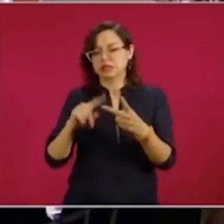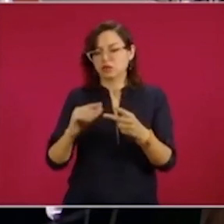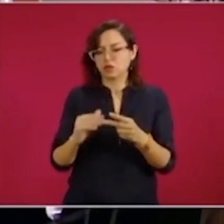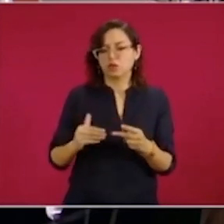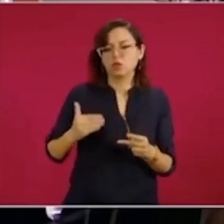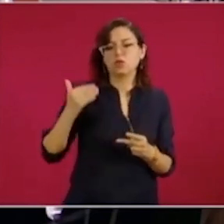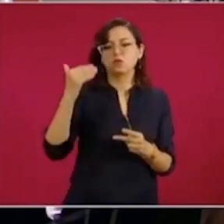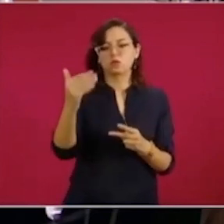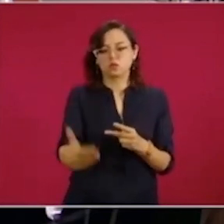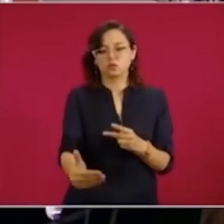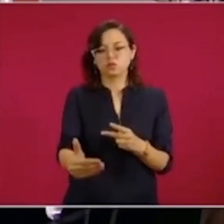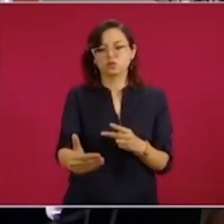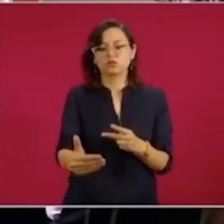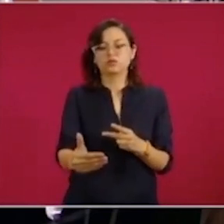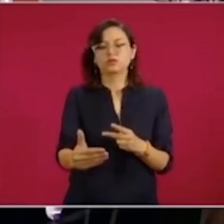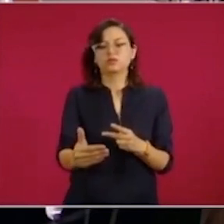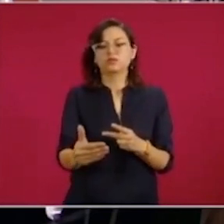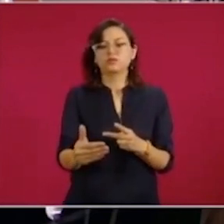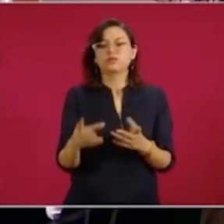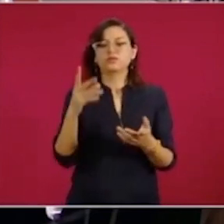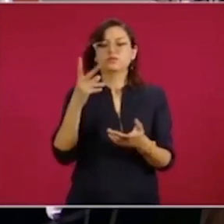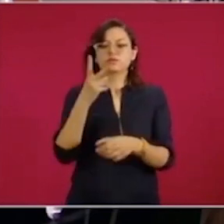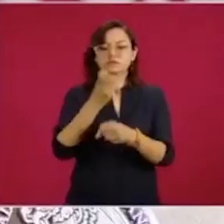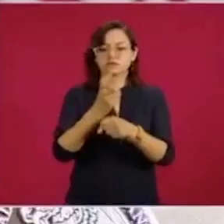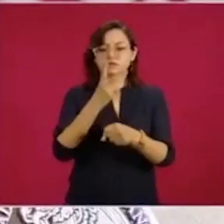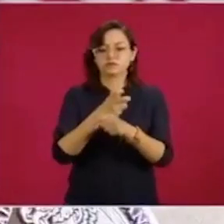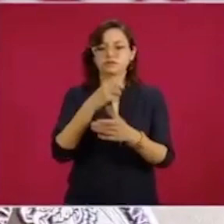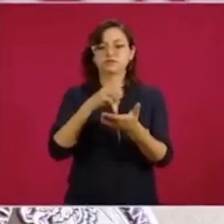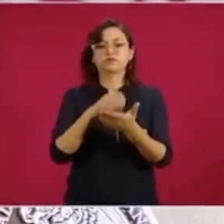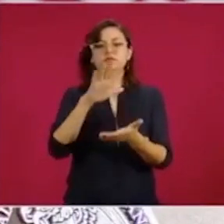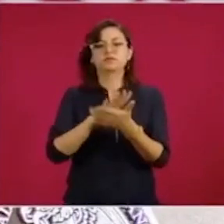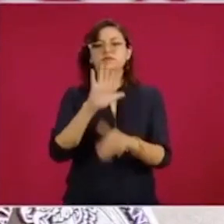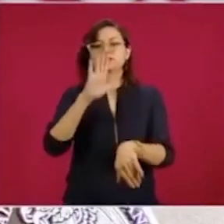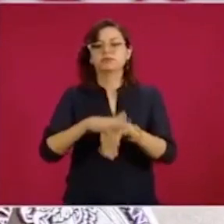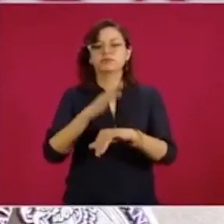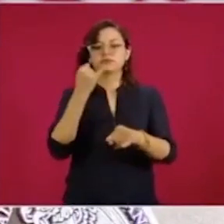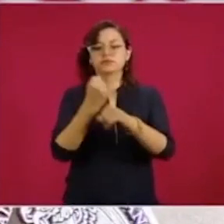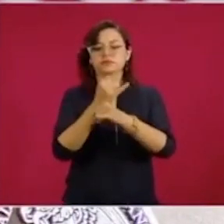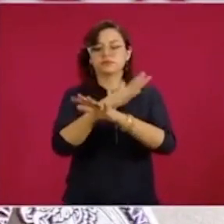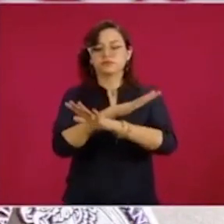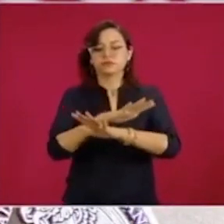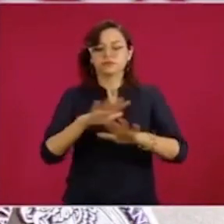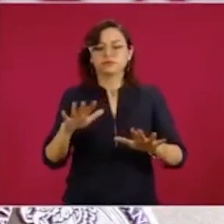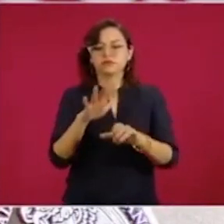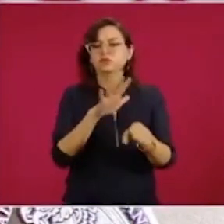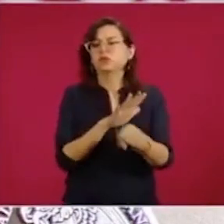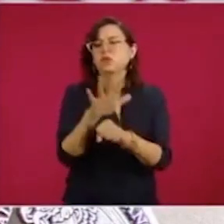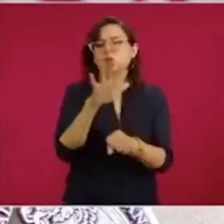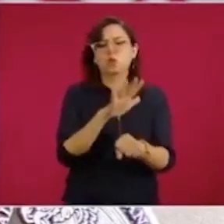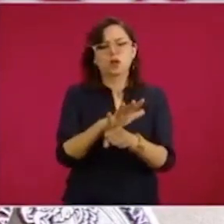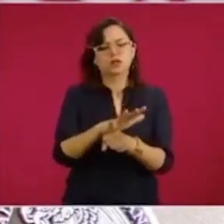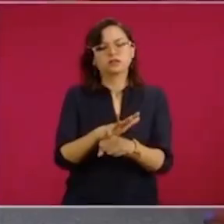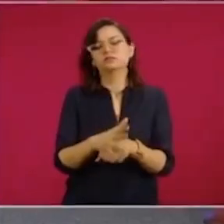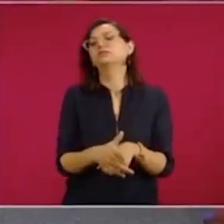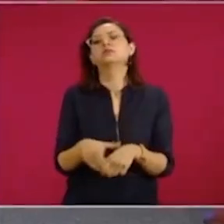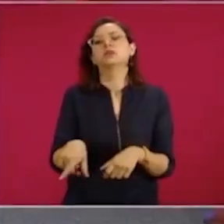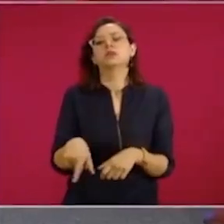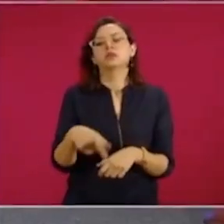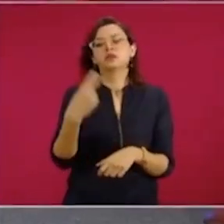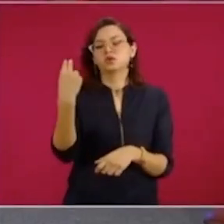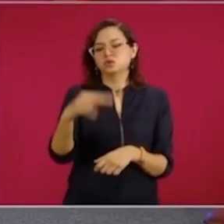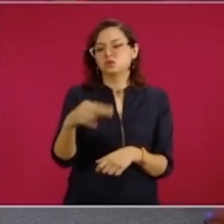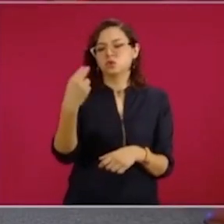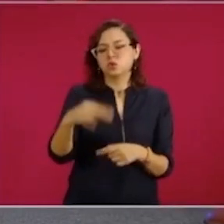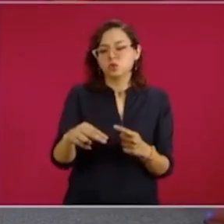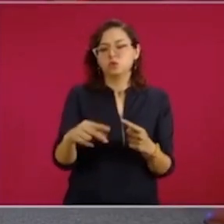un segundo registro con más datos. ¿Cuáles son estos datos? El nombre, desde